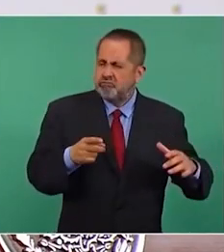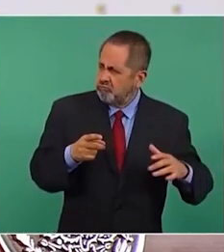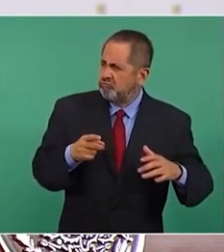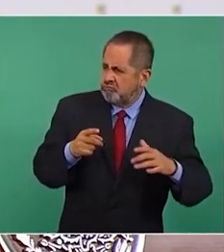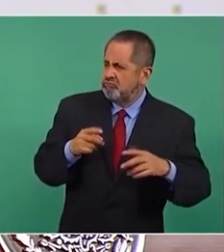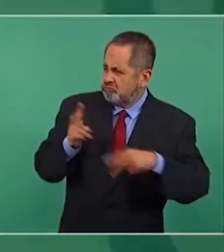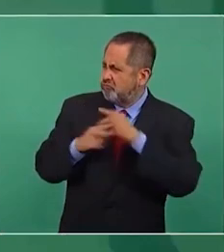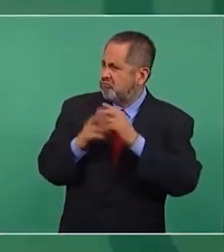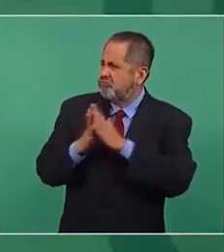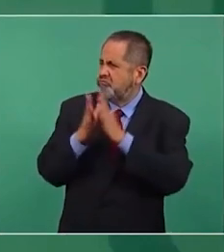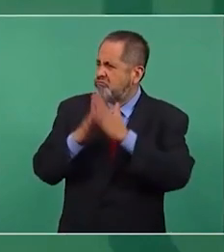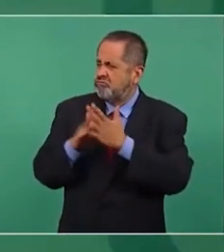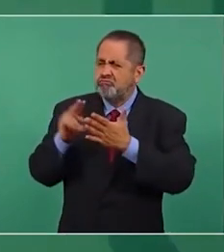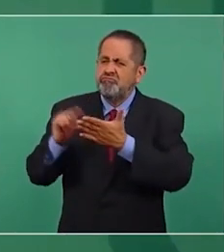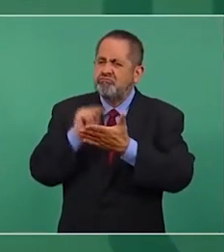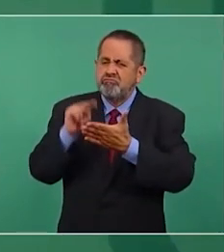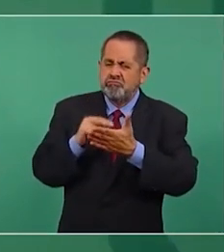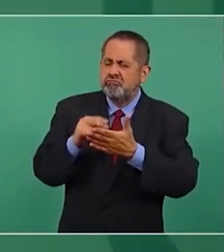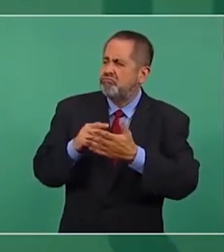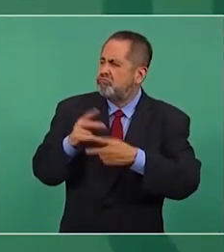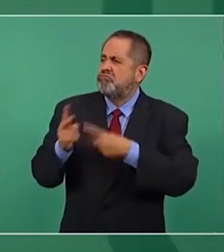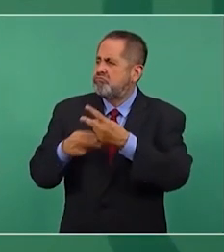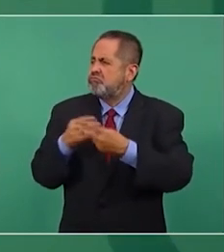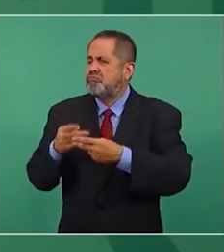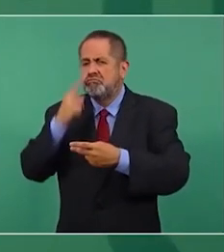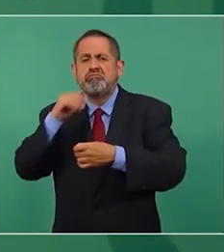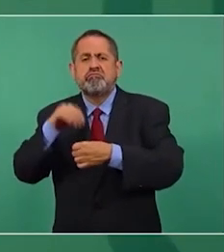en la consulta.